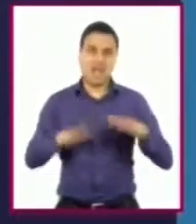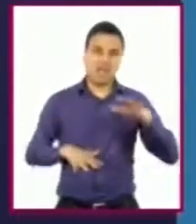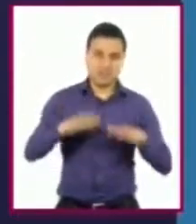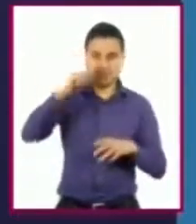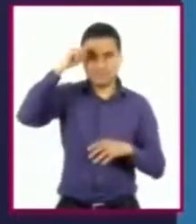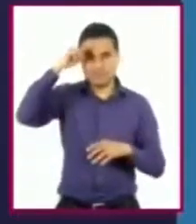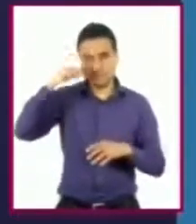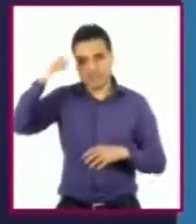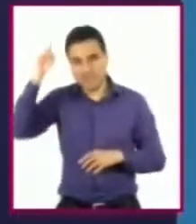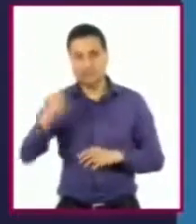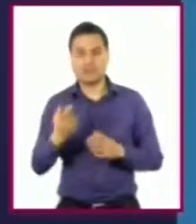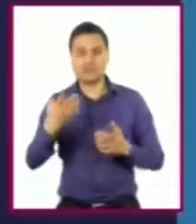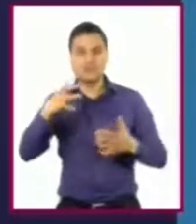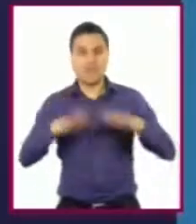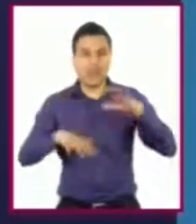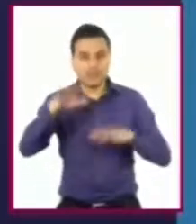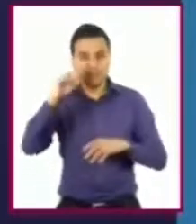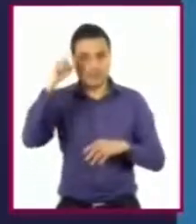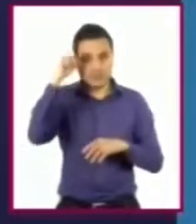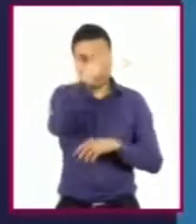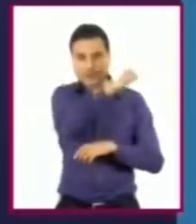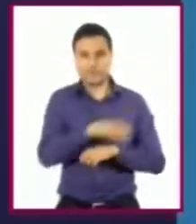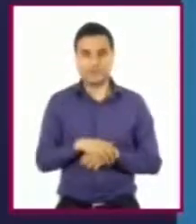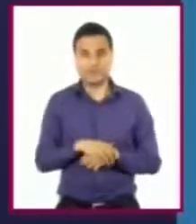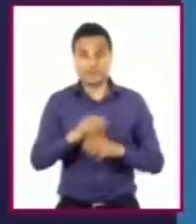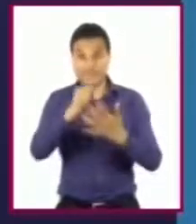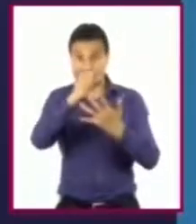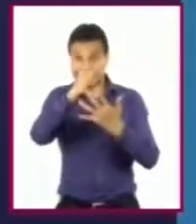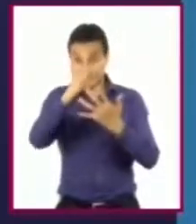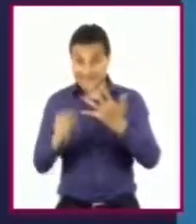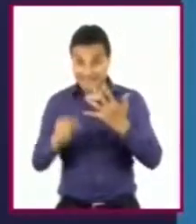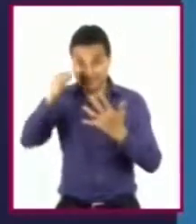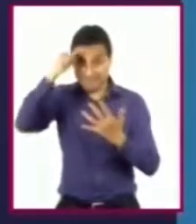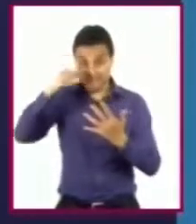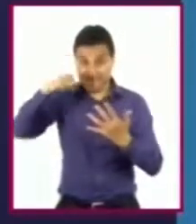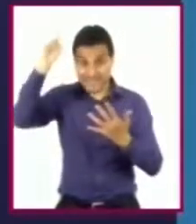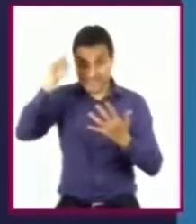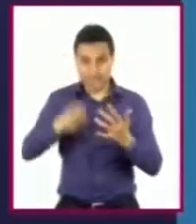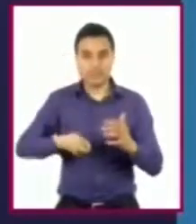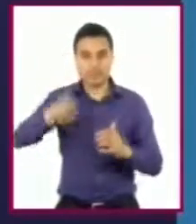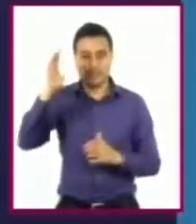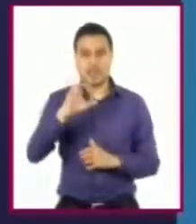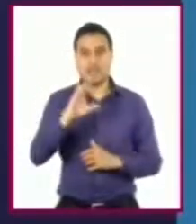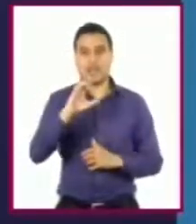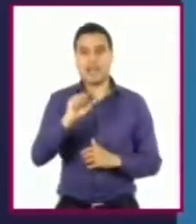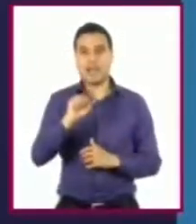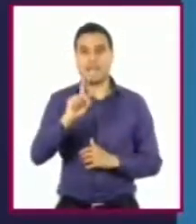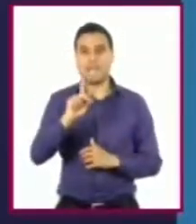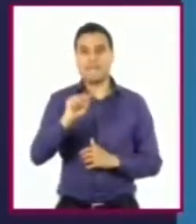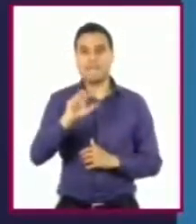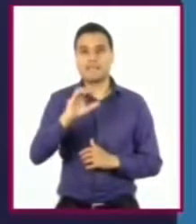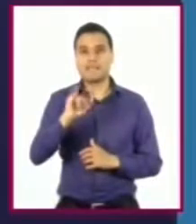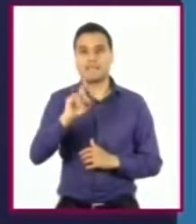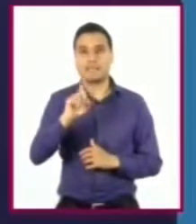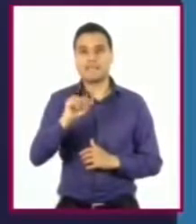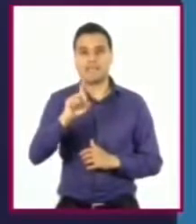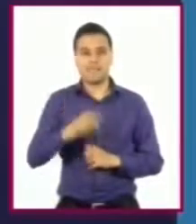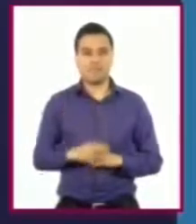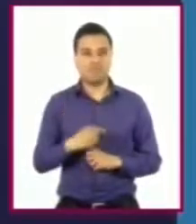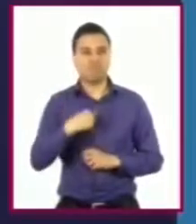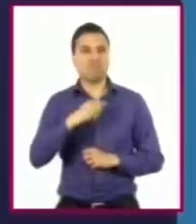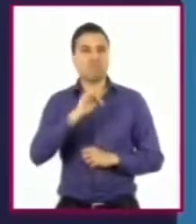otras. Pues a estas se les llaman capacidades. Las capacidades pueden